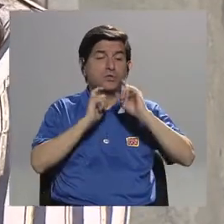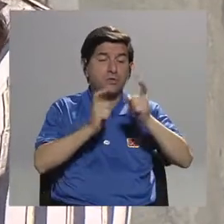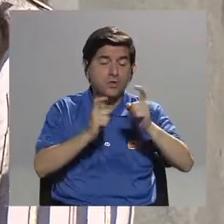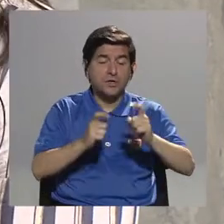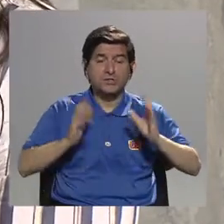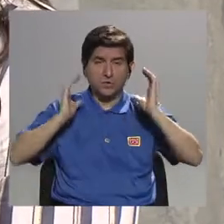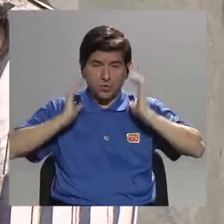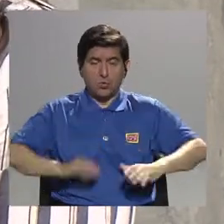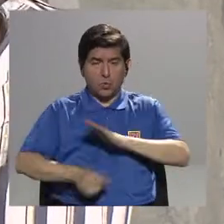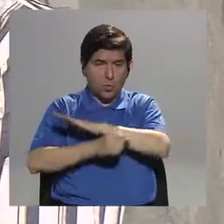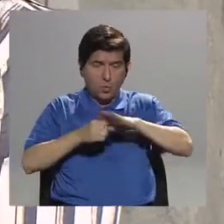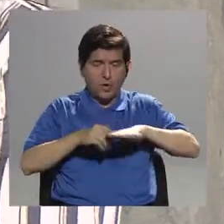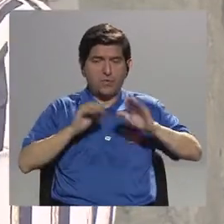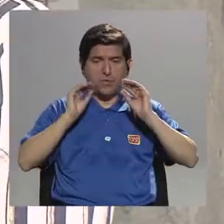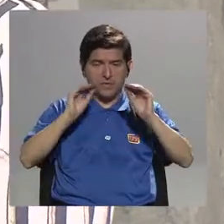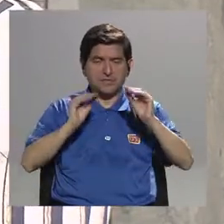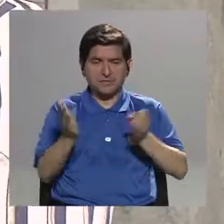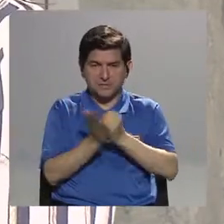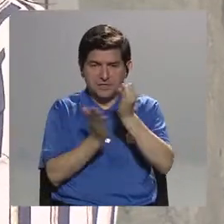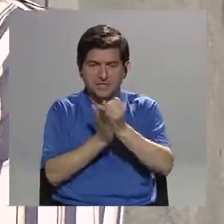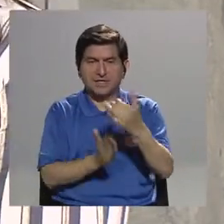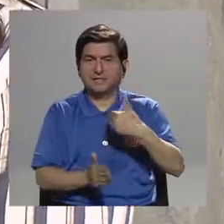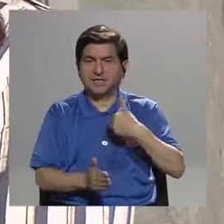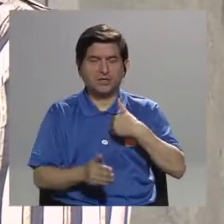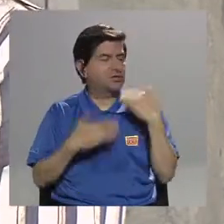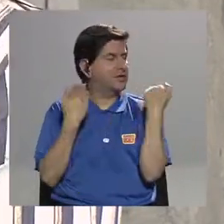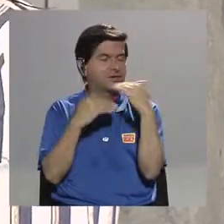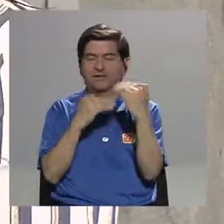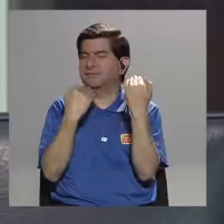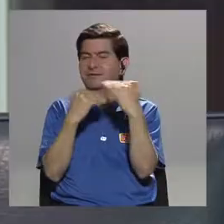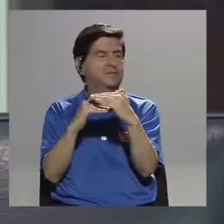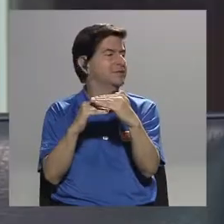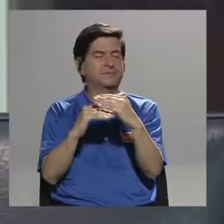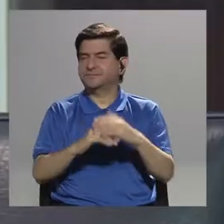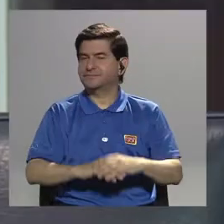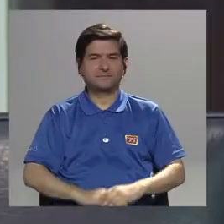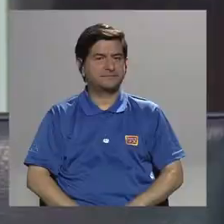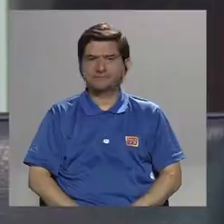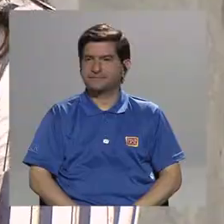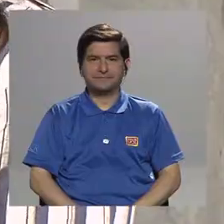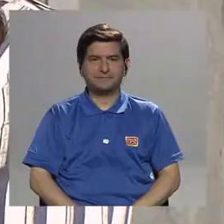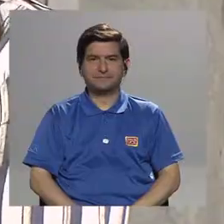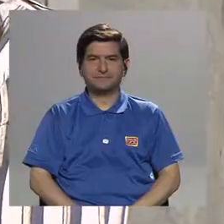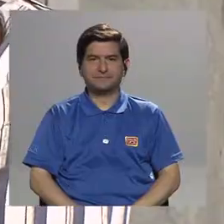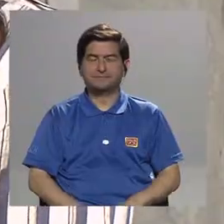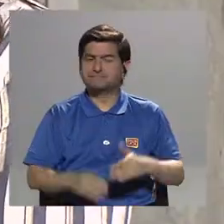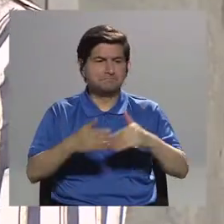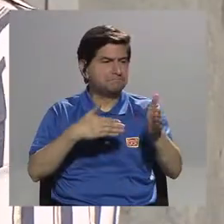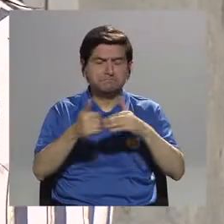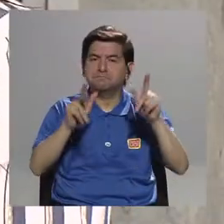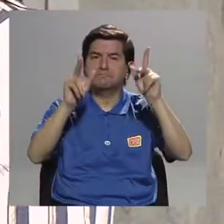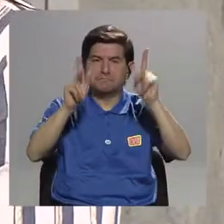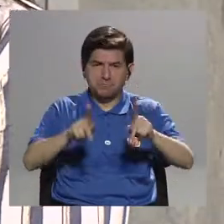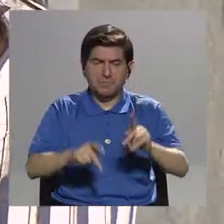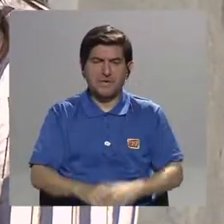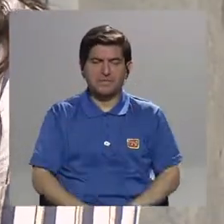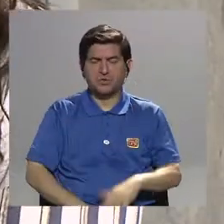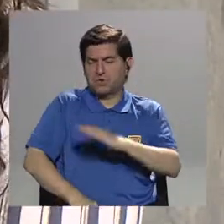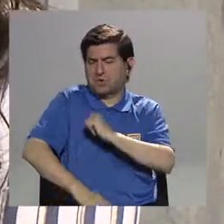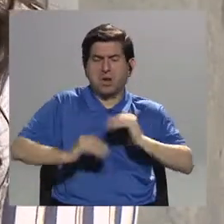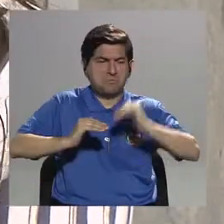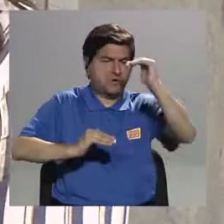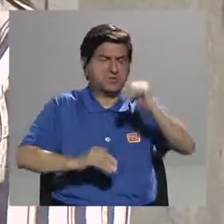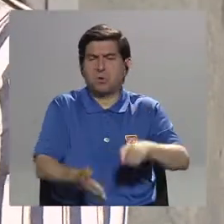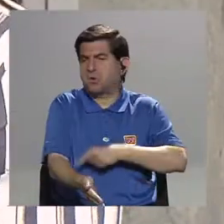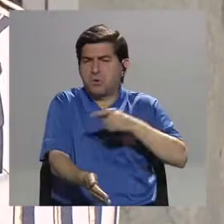donación de cuerpo entero para la docencia y la investigación, no tenemos restricciones. Entonces, es indiferente si la persona es